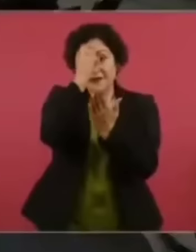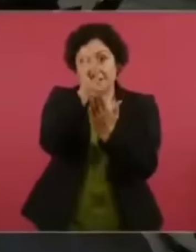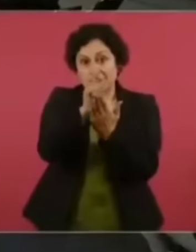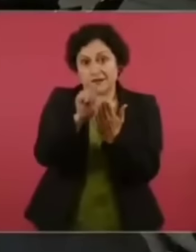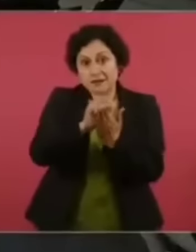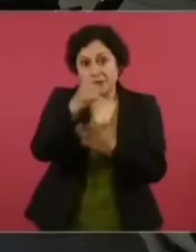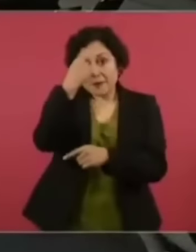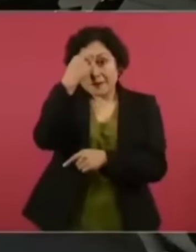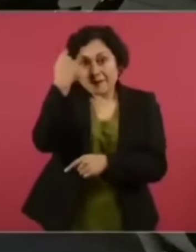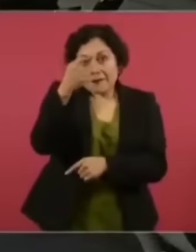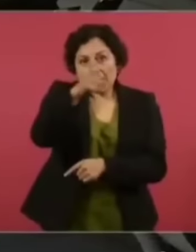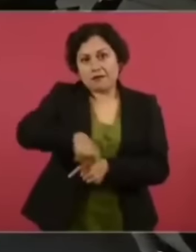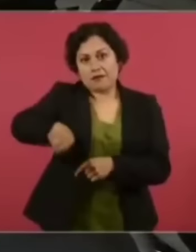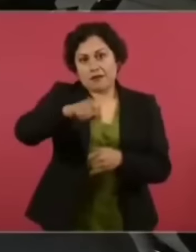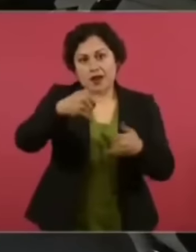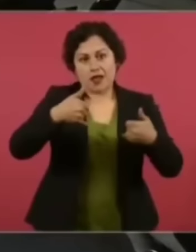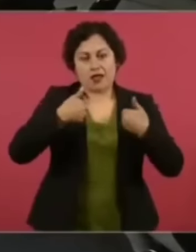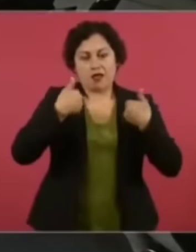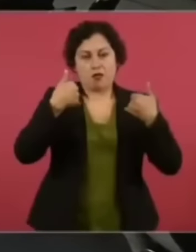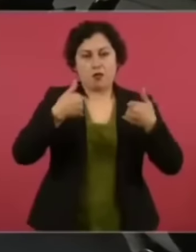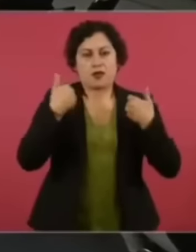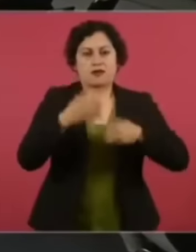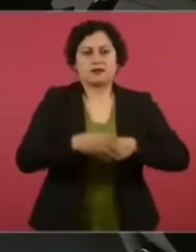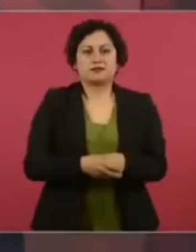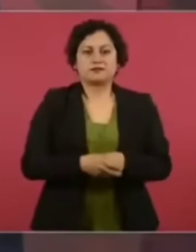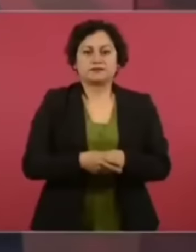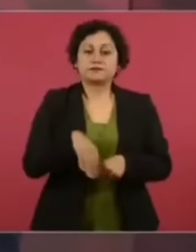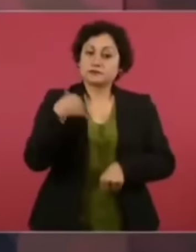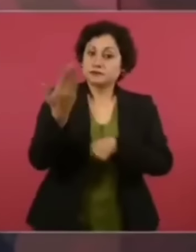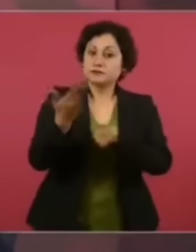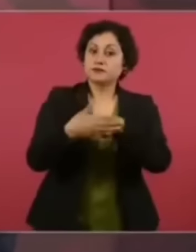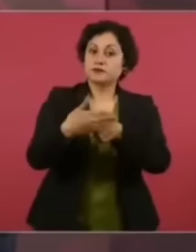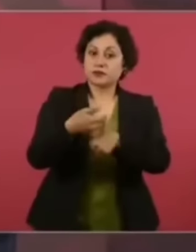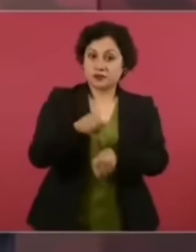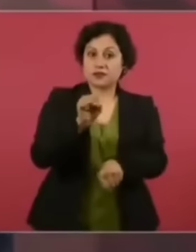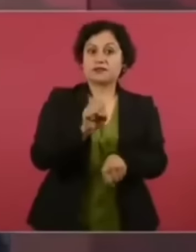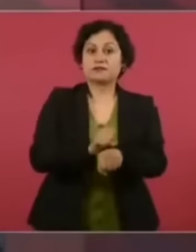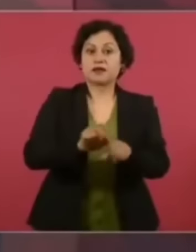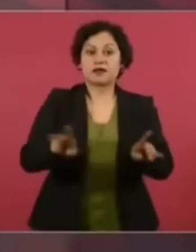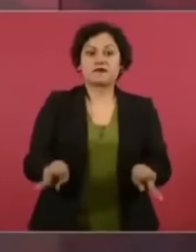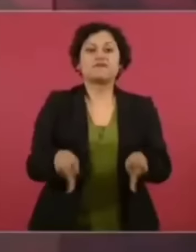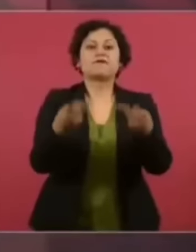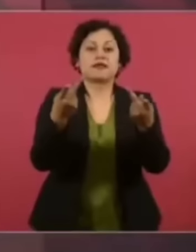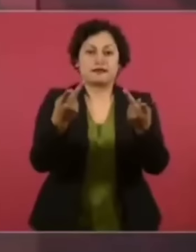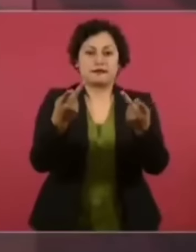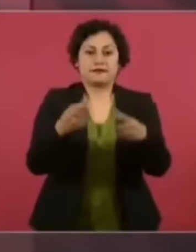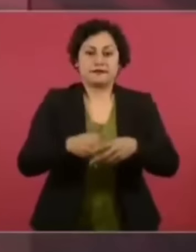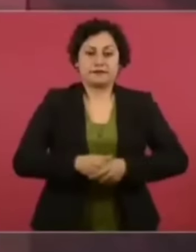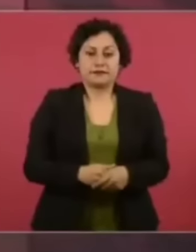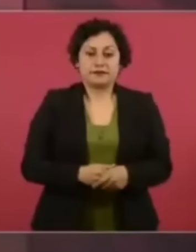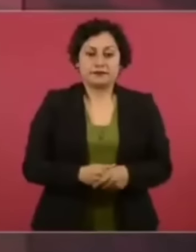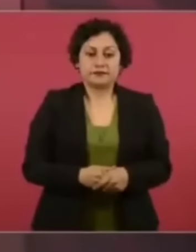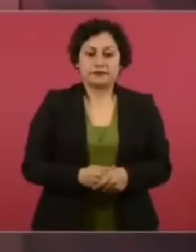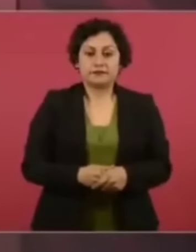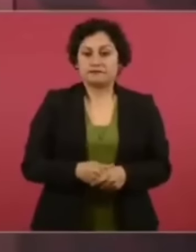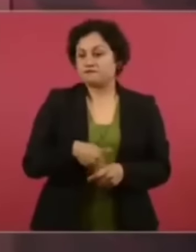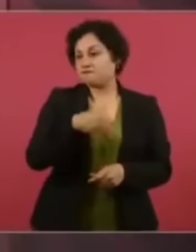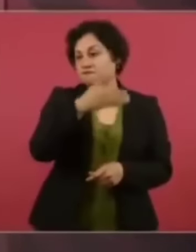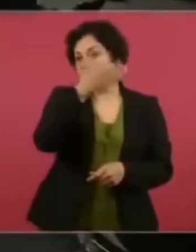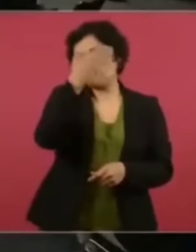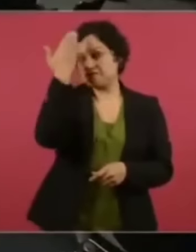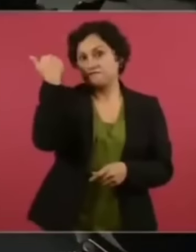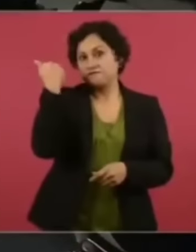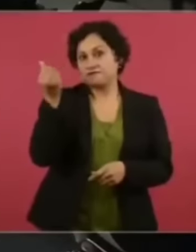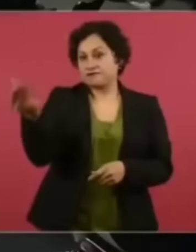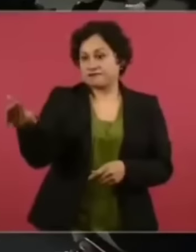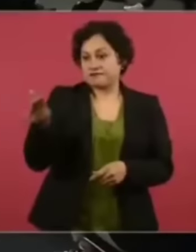viene va a estar a la venta, no sé, me lo